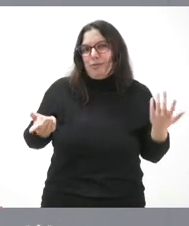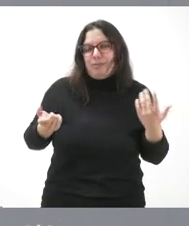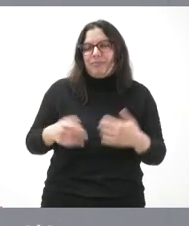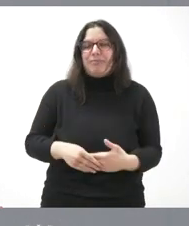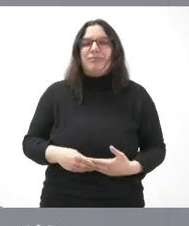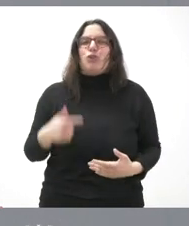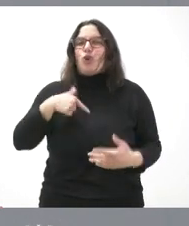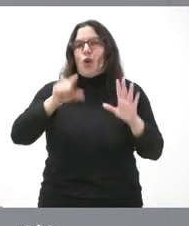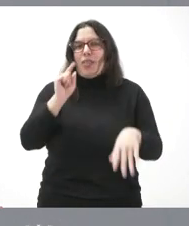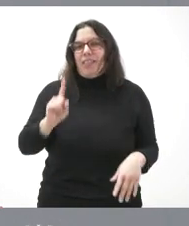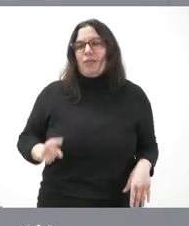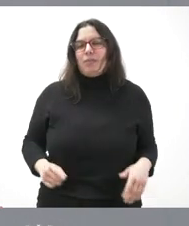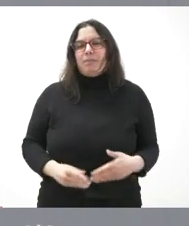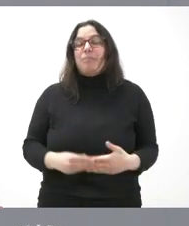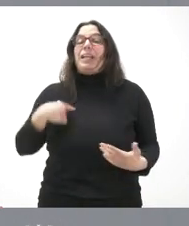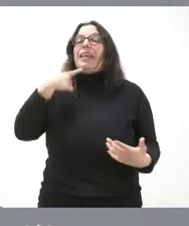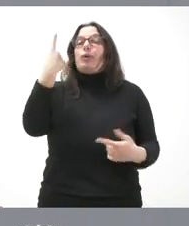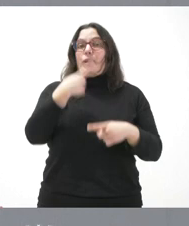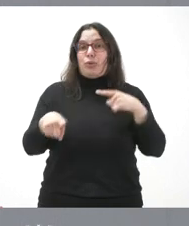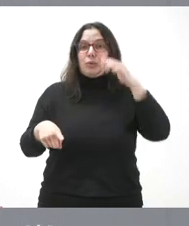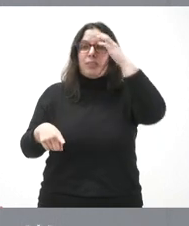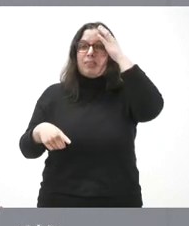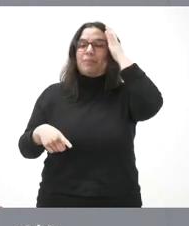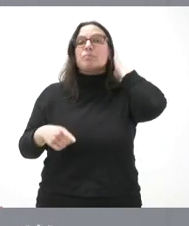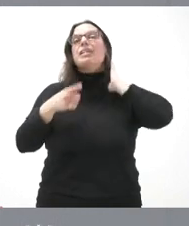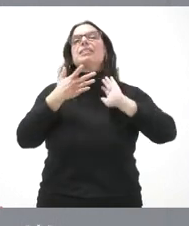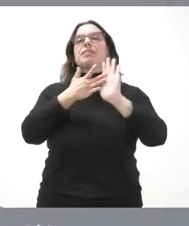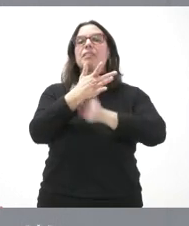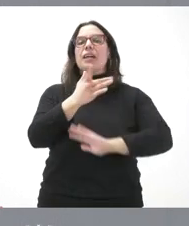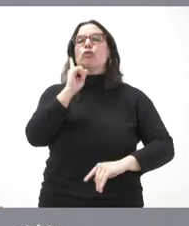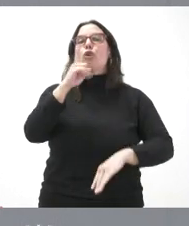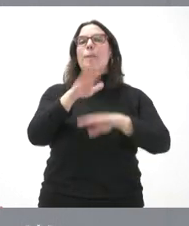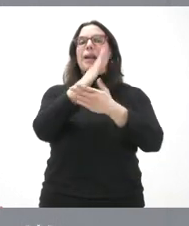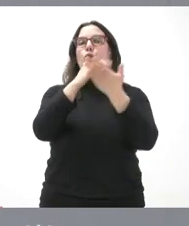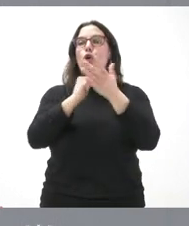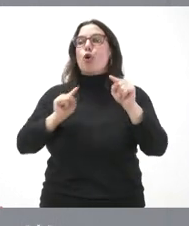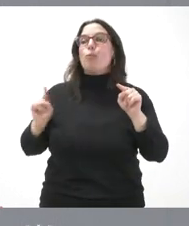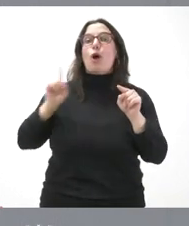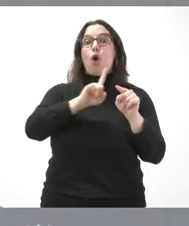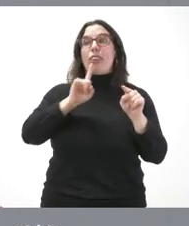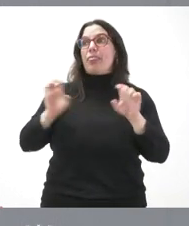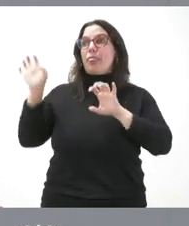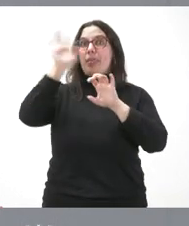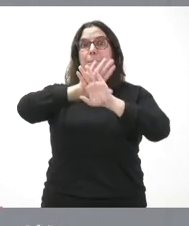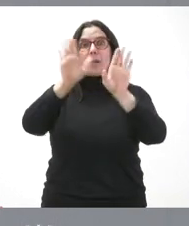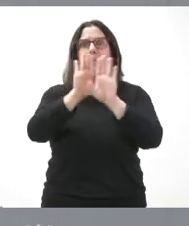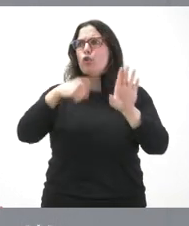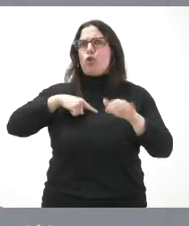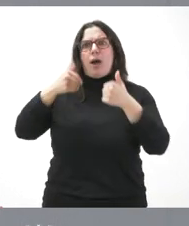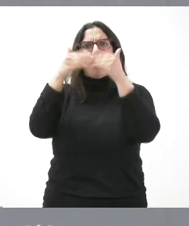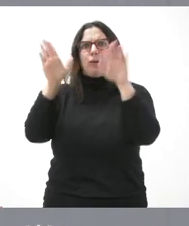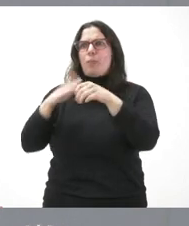yo el que le haga. Y sí que le digo una cosa. Esto no es algo solo para 11 comunidades. Estamos invitados todas las comunidades que quieran participar.